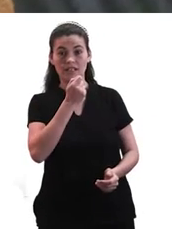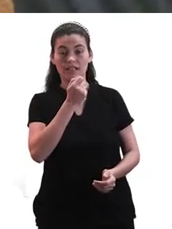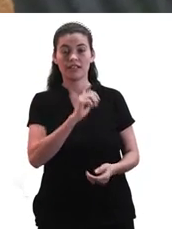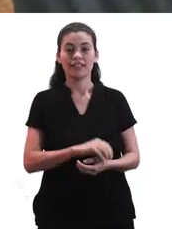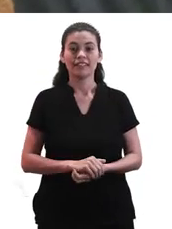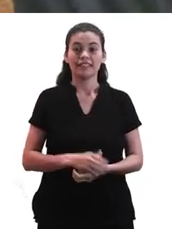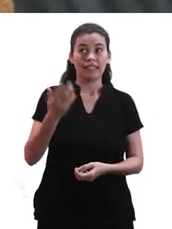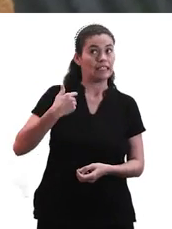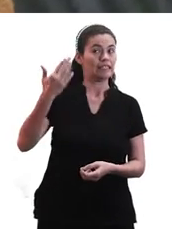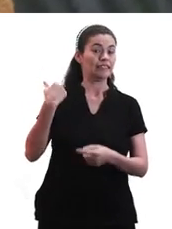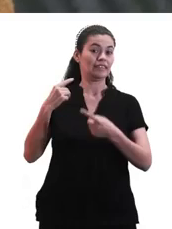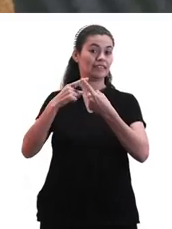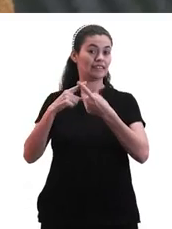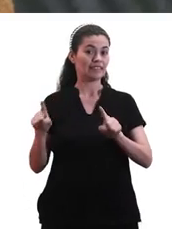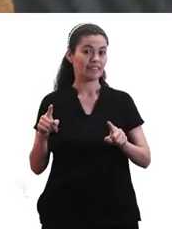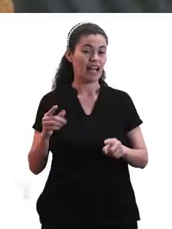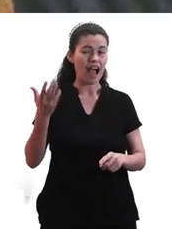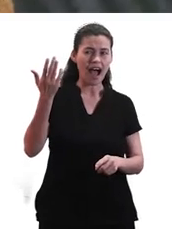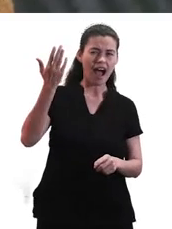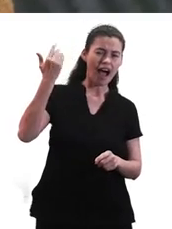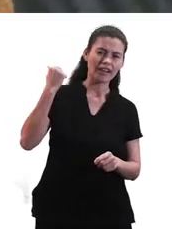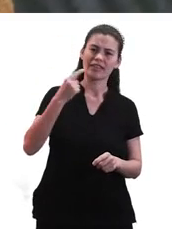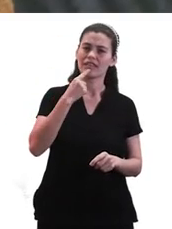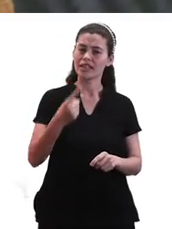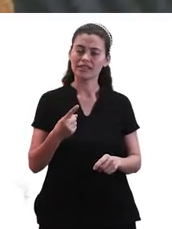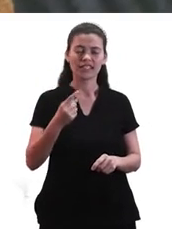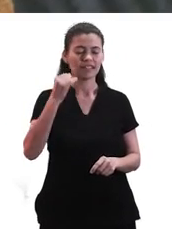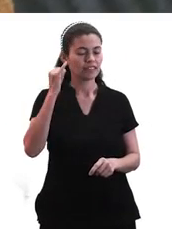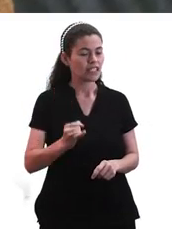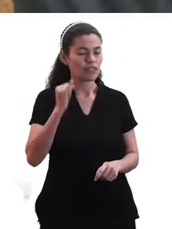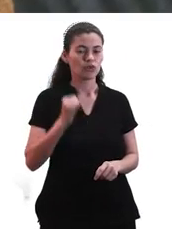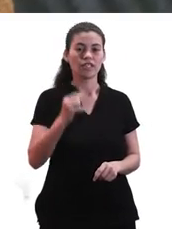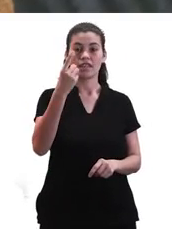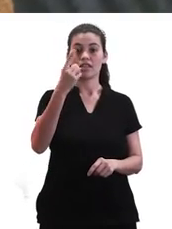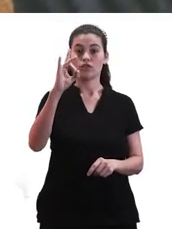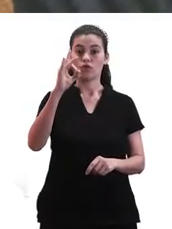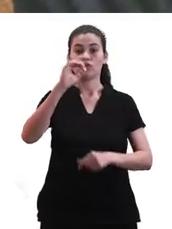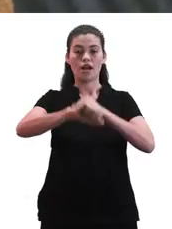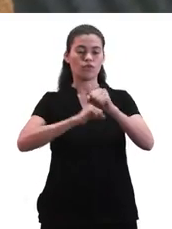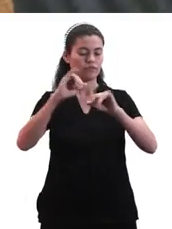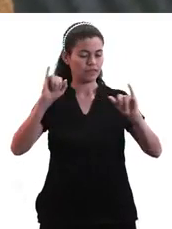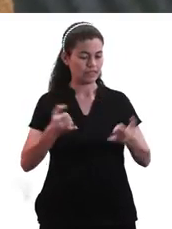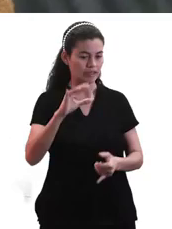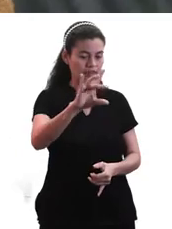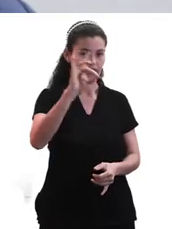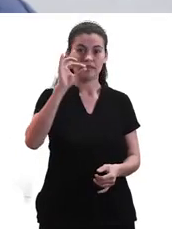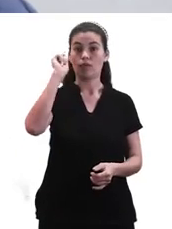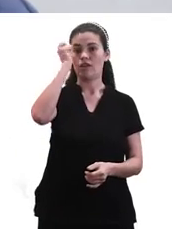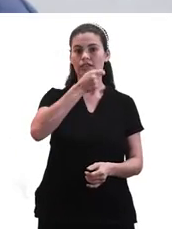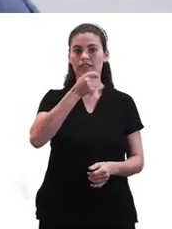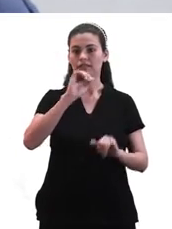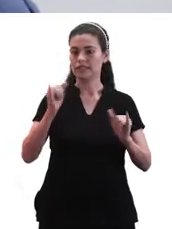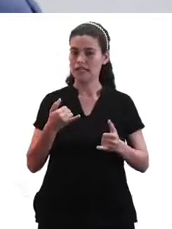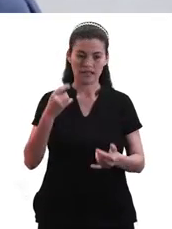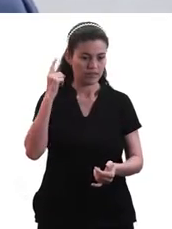la mía, nos metió en esta idea de que a los 18 tenemos que elegir la carrera y una oportunidad a tener,